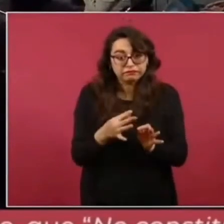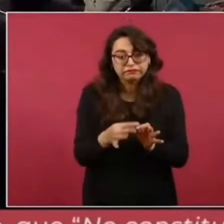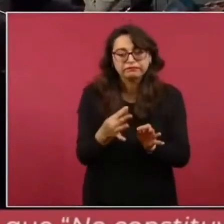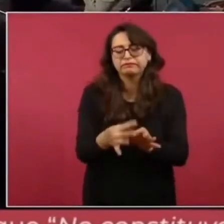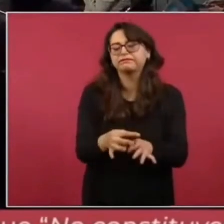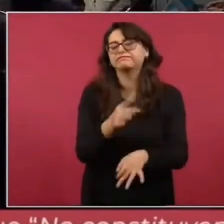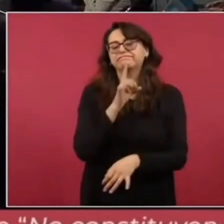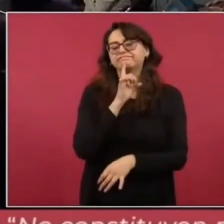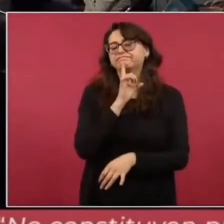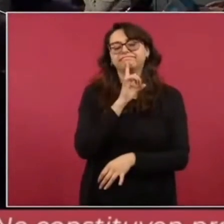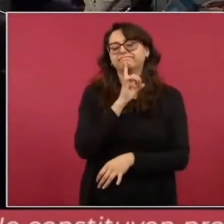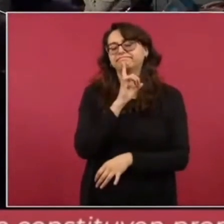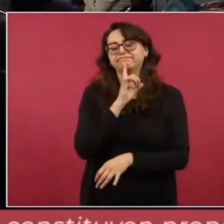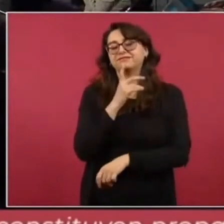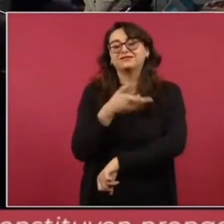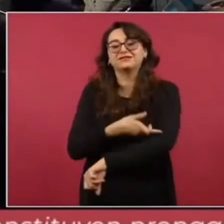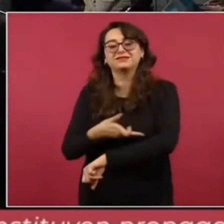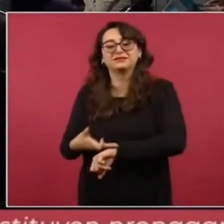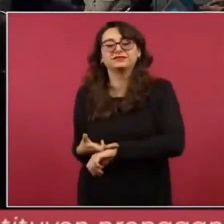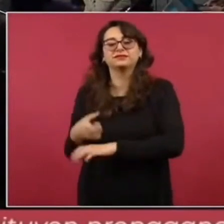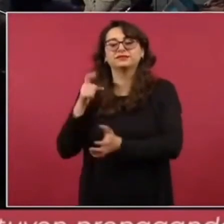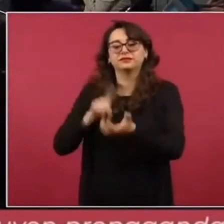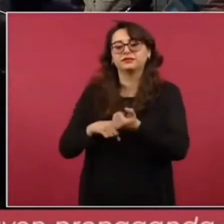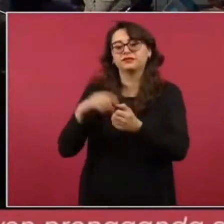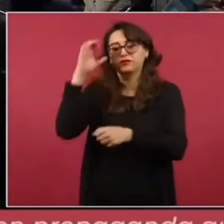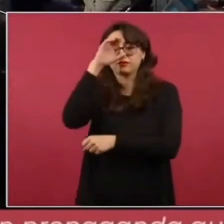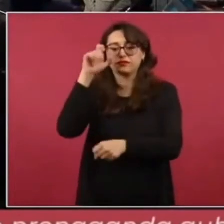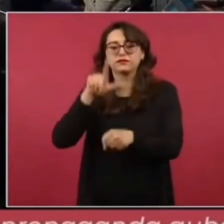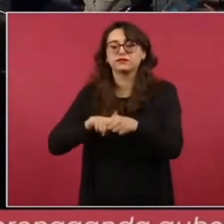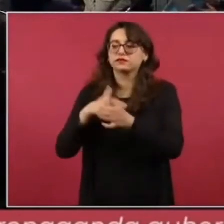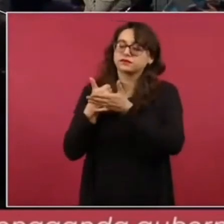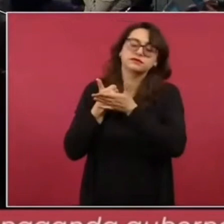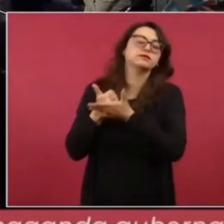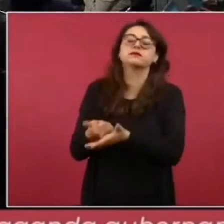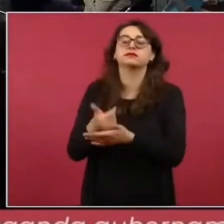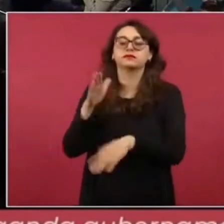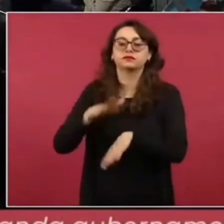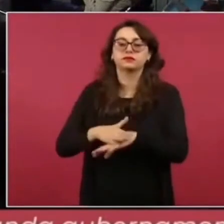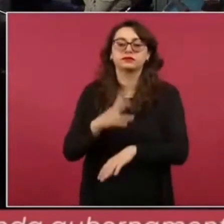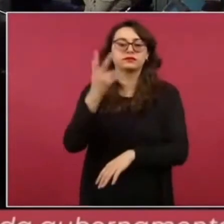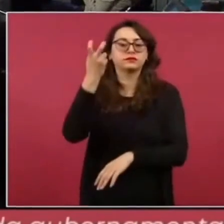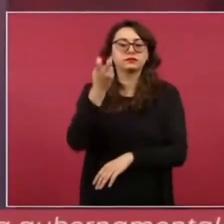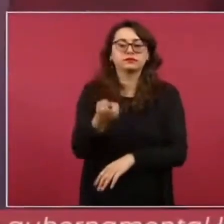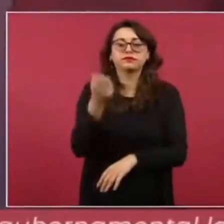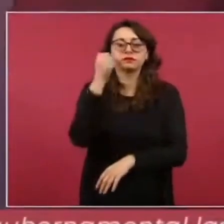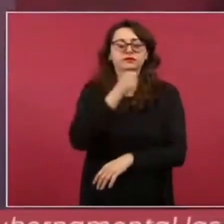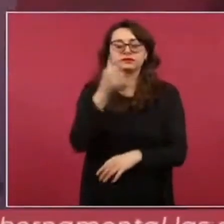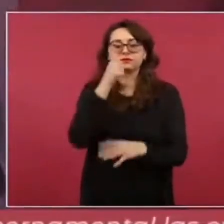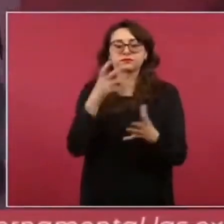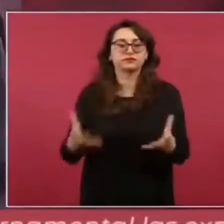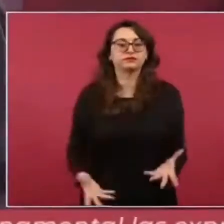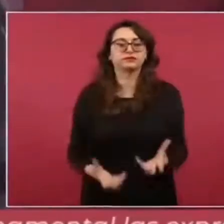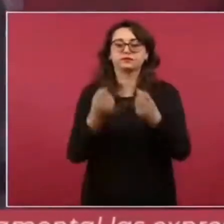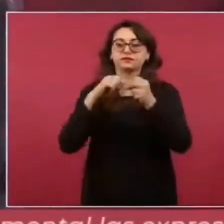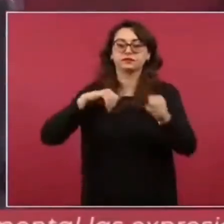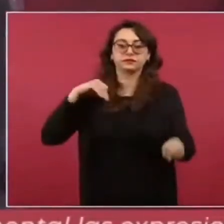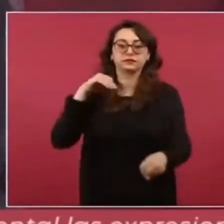nuestras culturas nos han salvado siempre